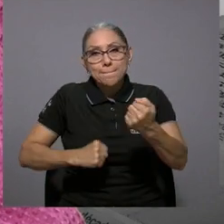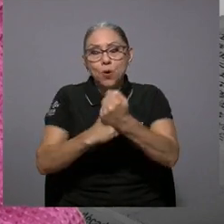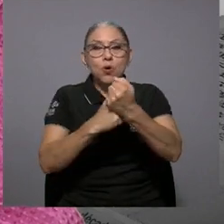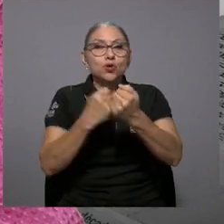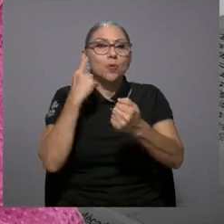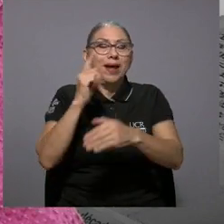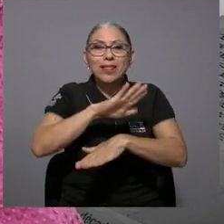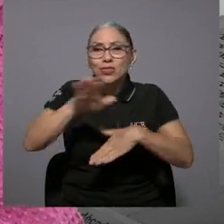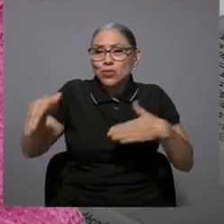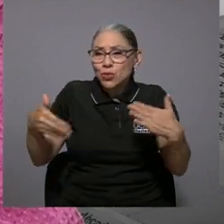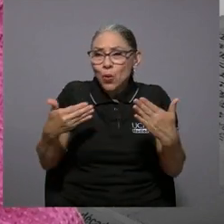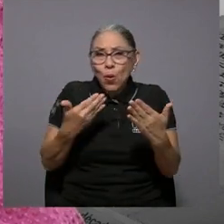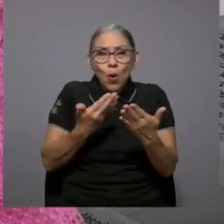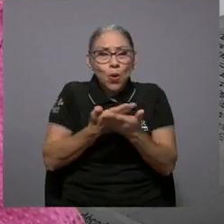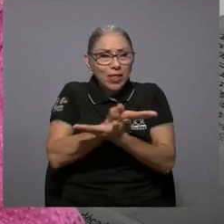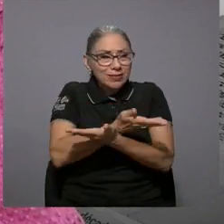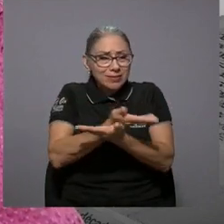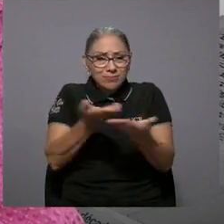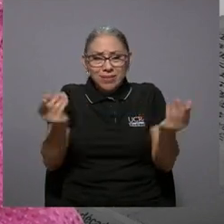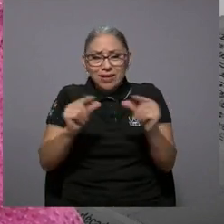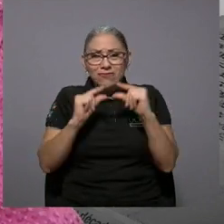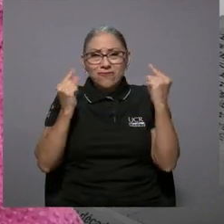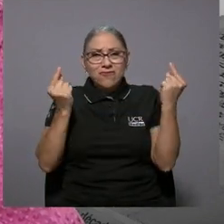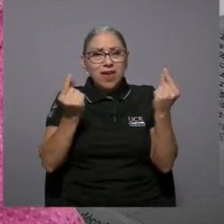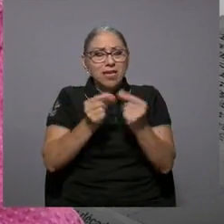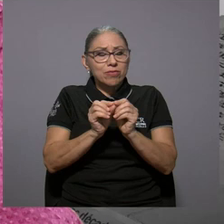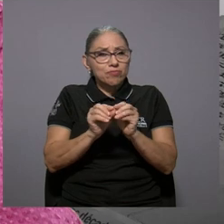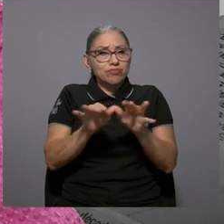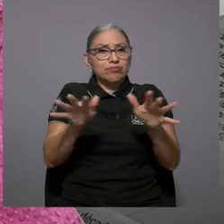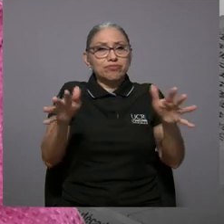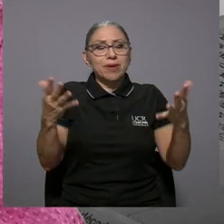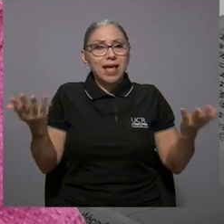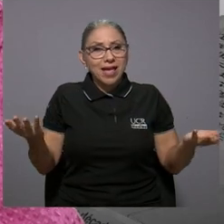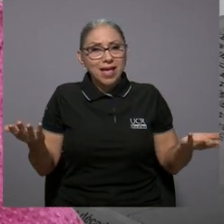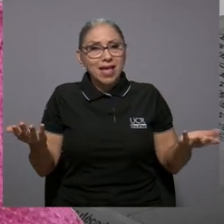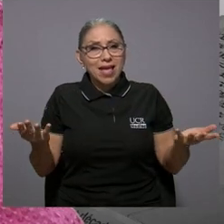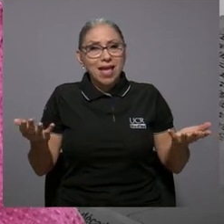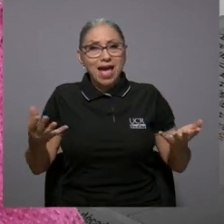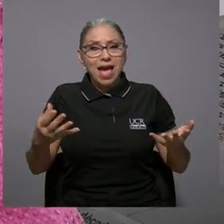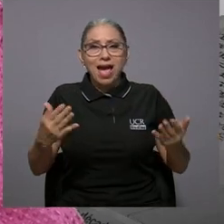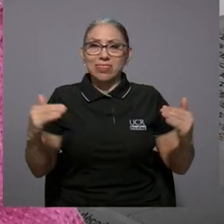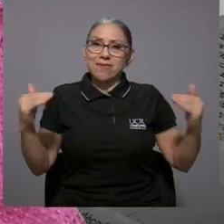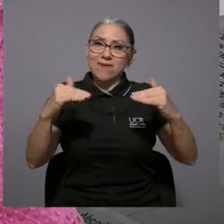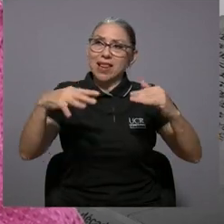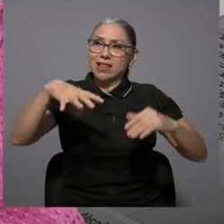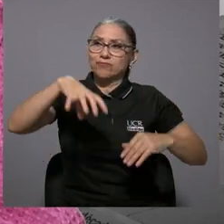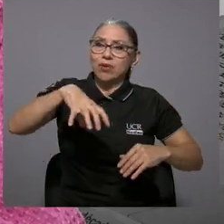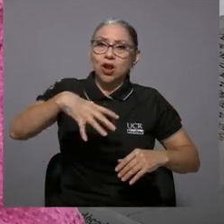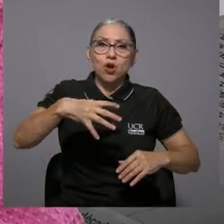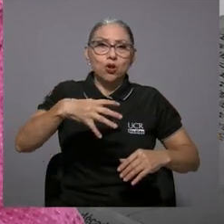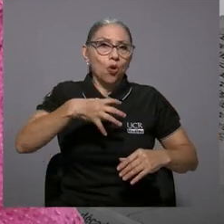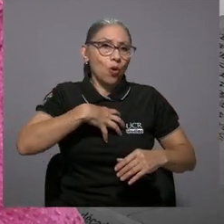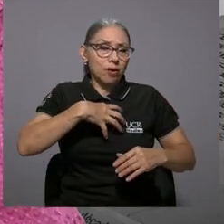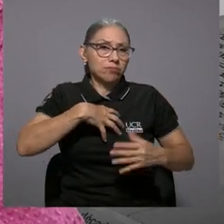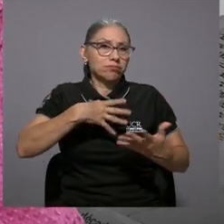citar solo alguna, si no hay apoyo para toda esta red que se ha creado